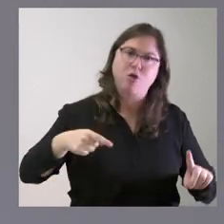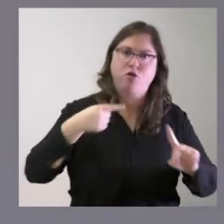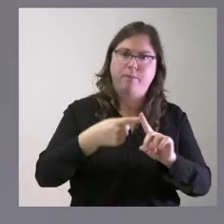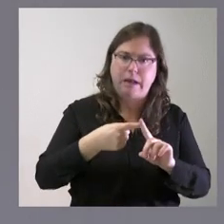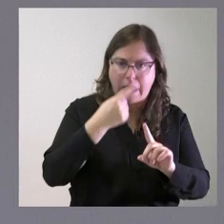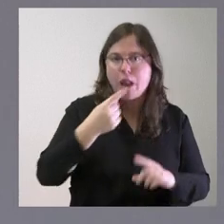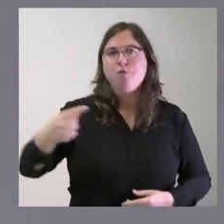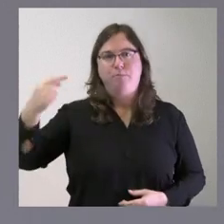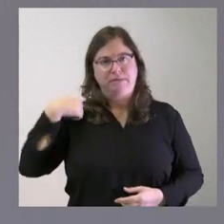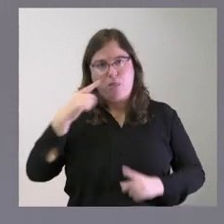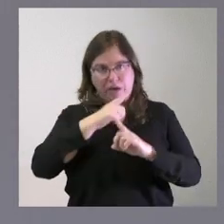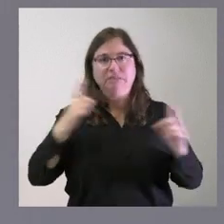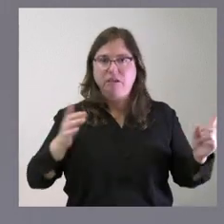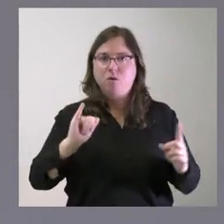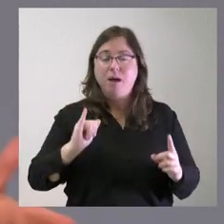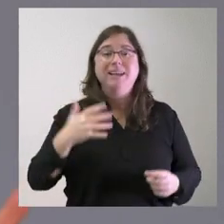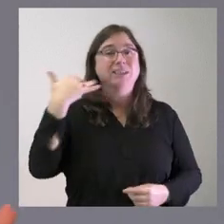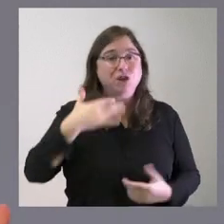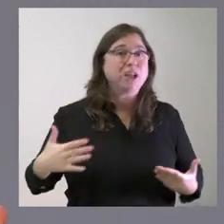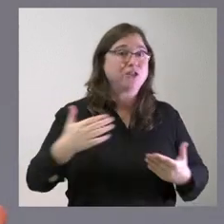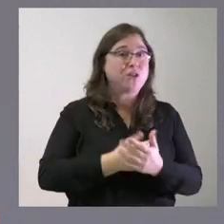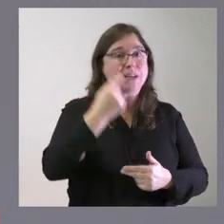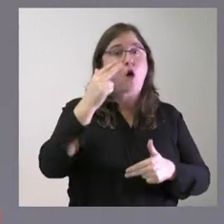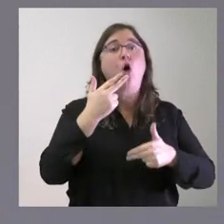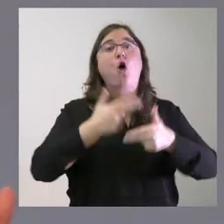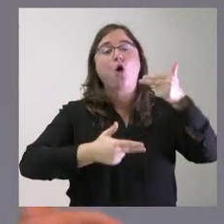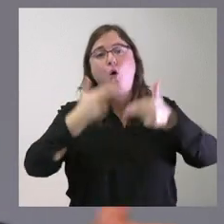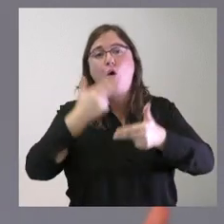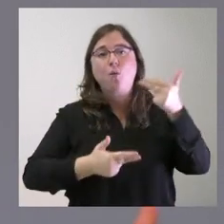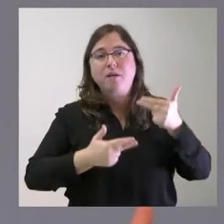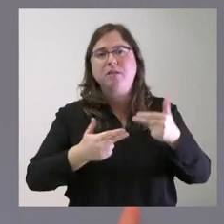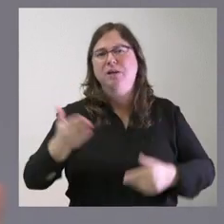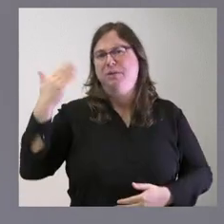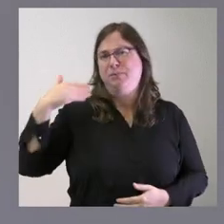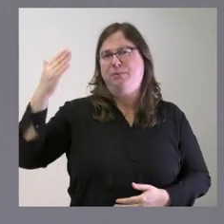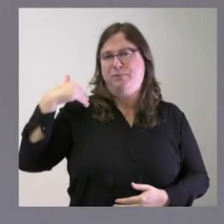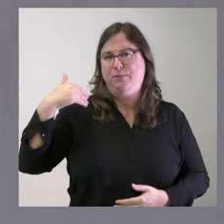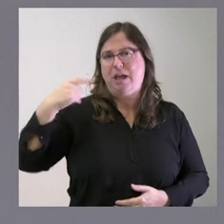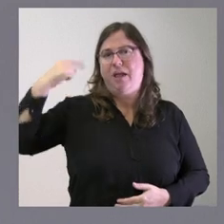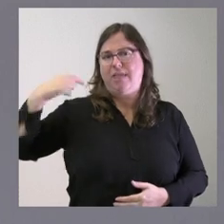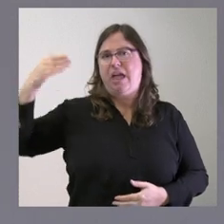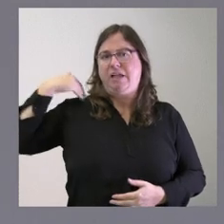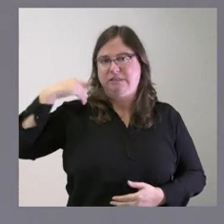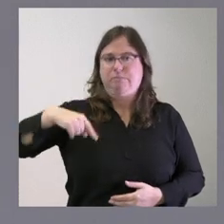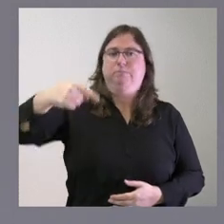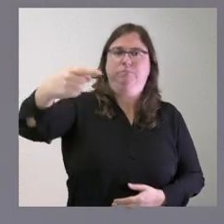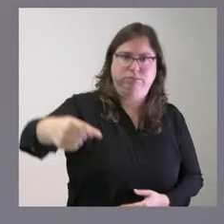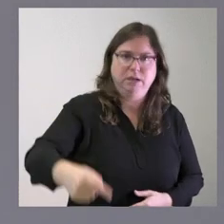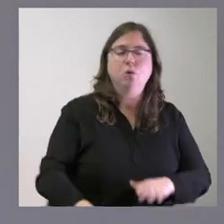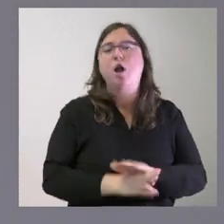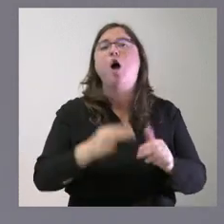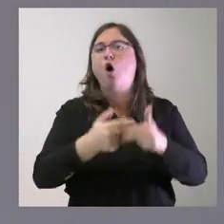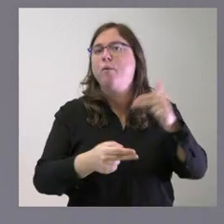anterior pero es que todo el mundo en eso ya sabe que las obras del hospital Santa Barbara se han venido haciendo el anterior este y se harán el siguiente